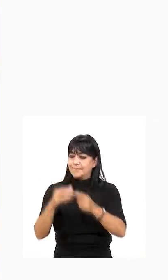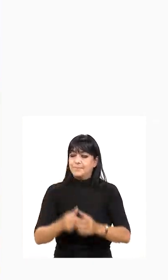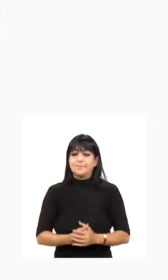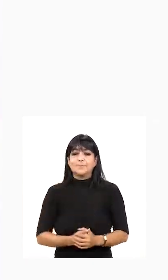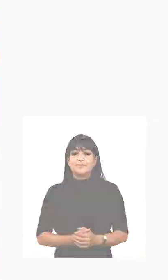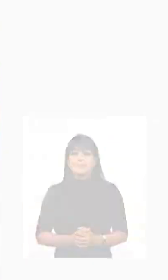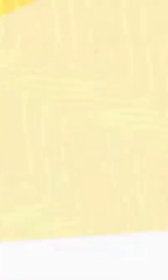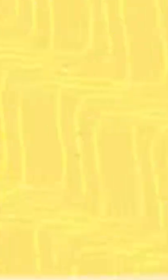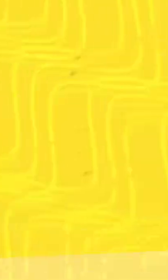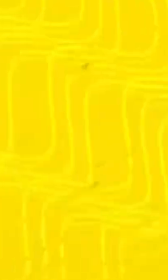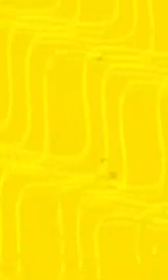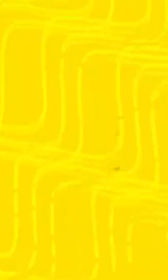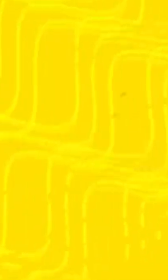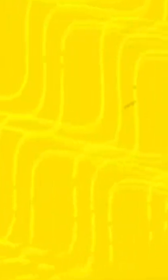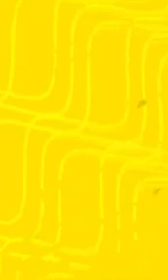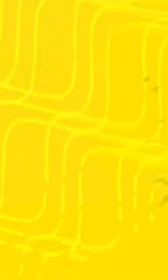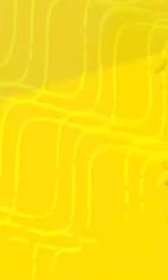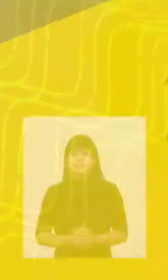especializadas.